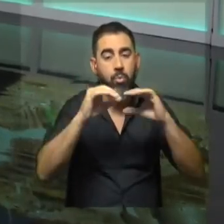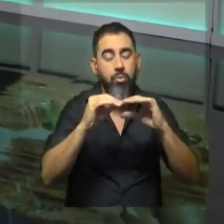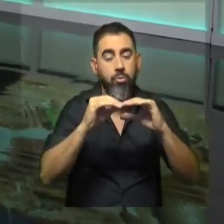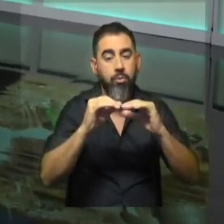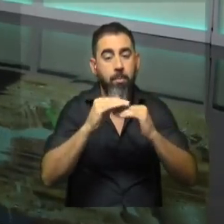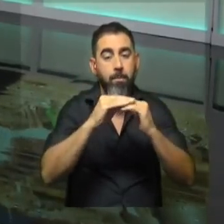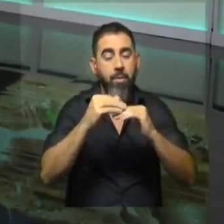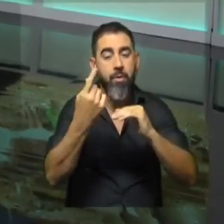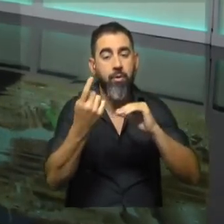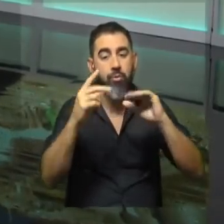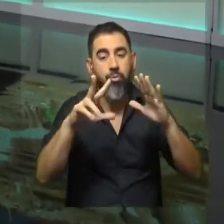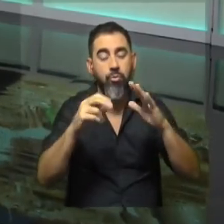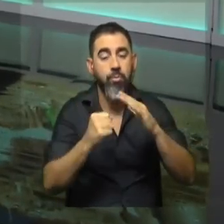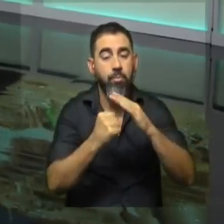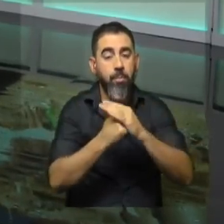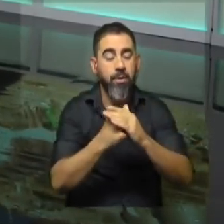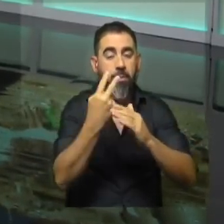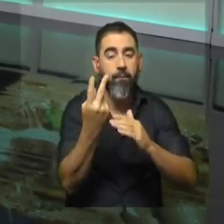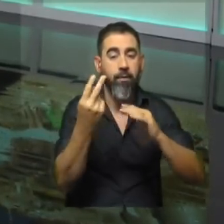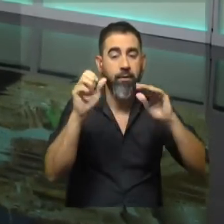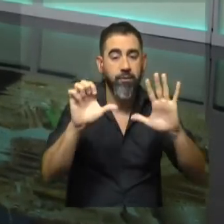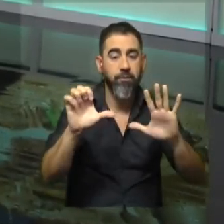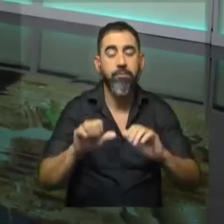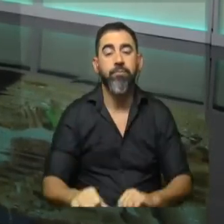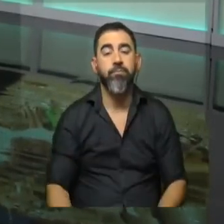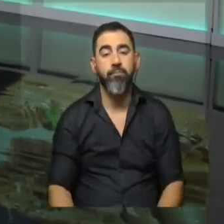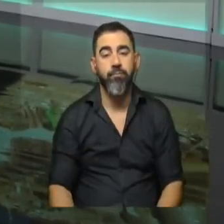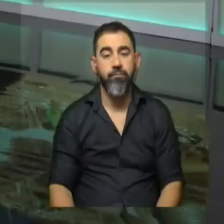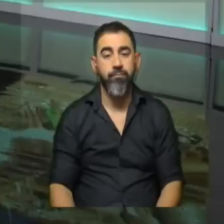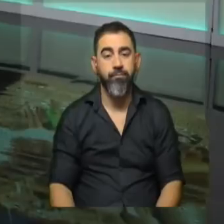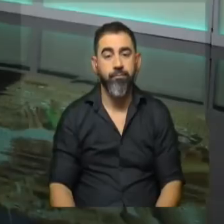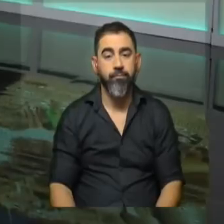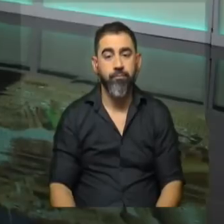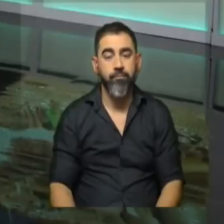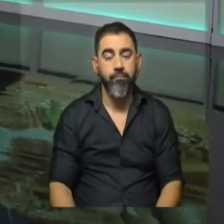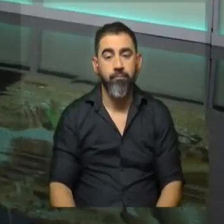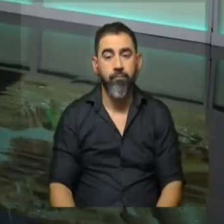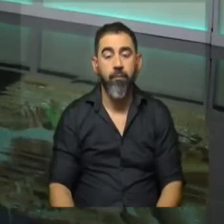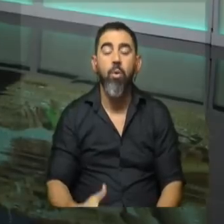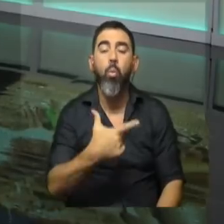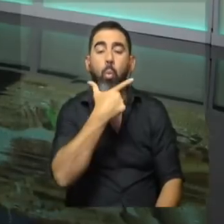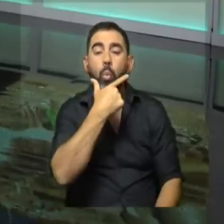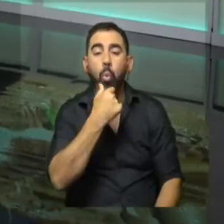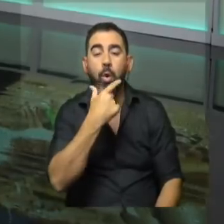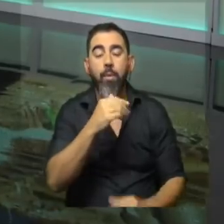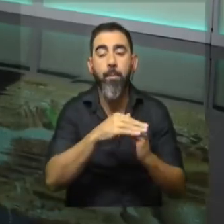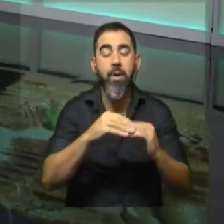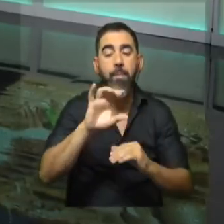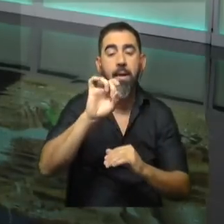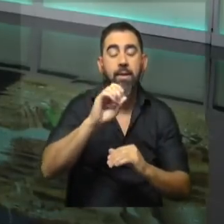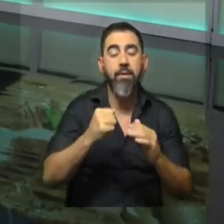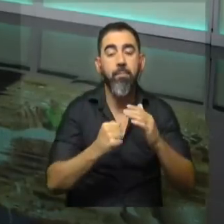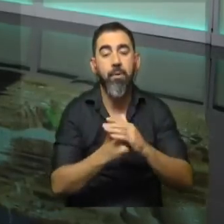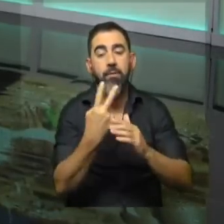temperaturas extremas que se están moderando, 18 de la mínima, 26 grados la máxima. ¿Qué pasa el jueves? Mínima de 15,